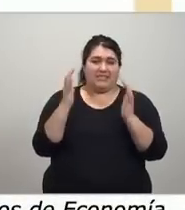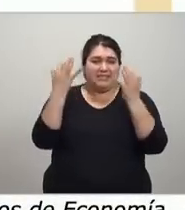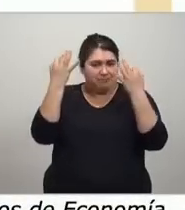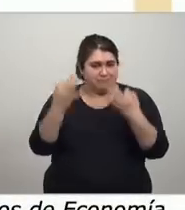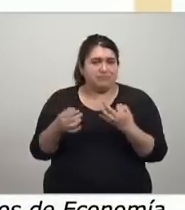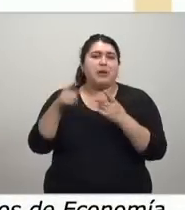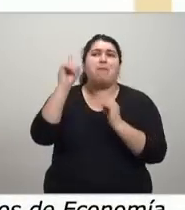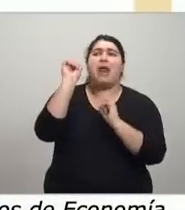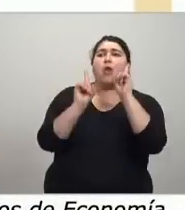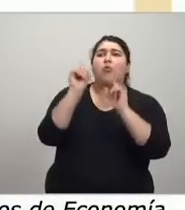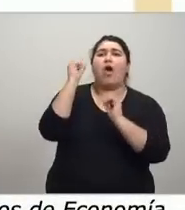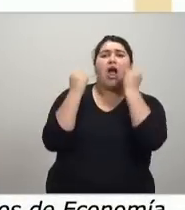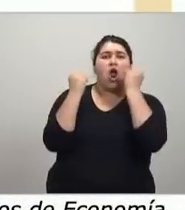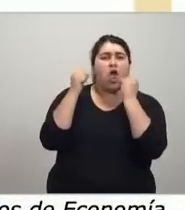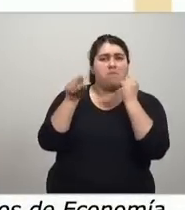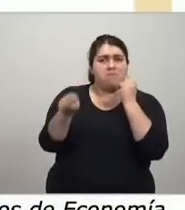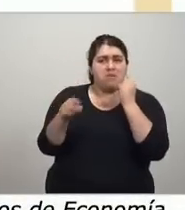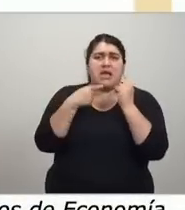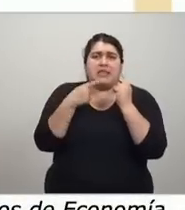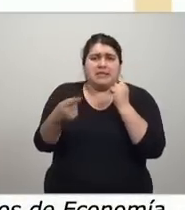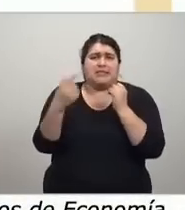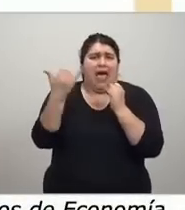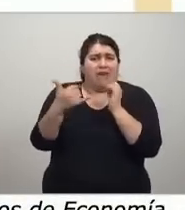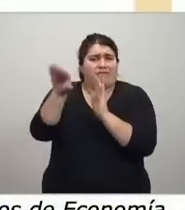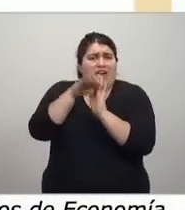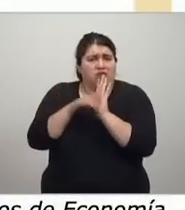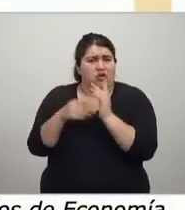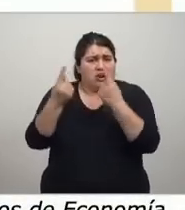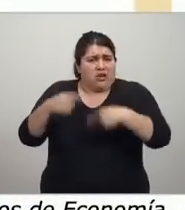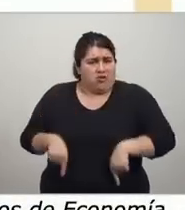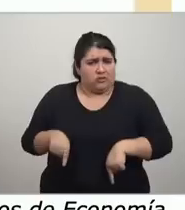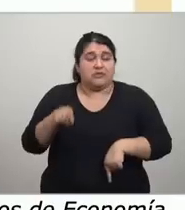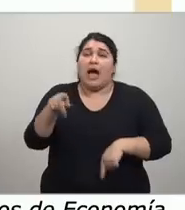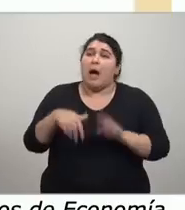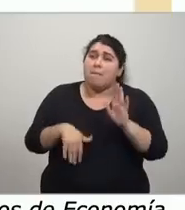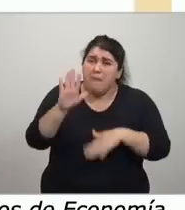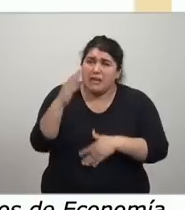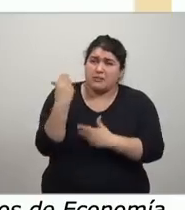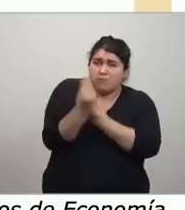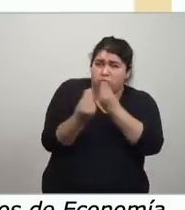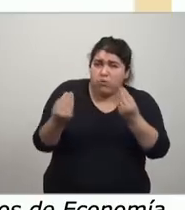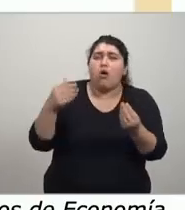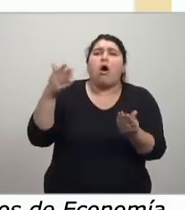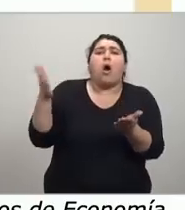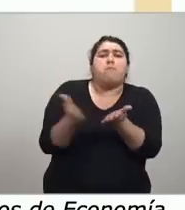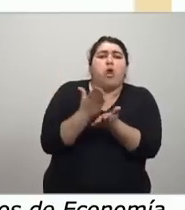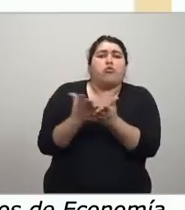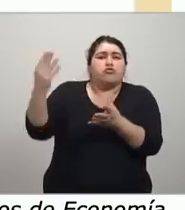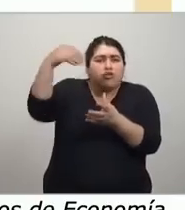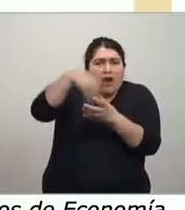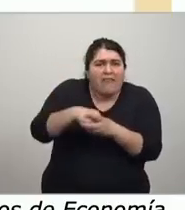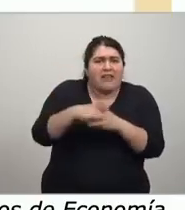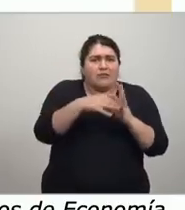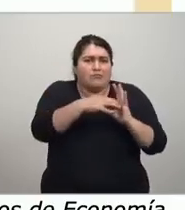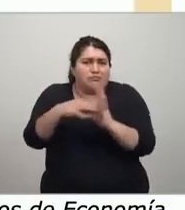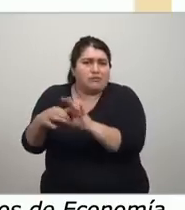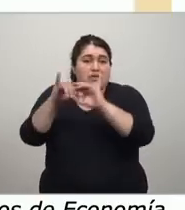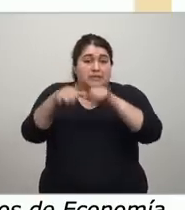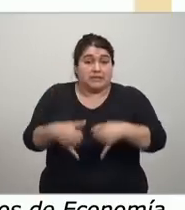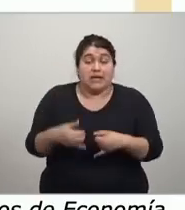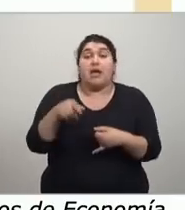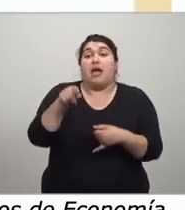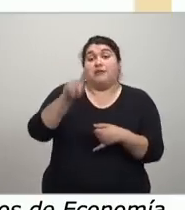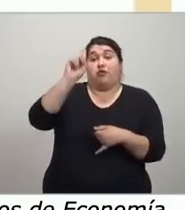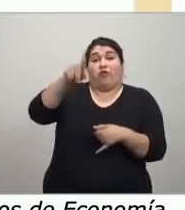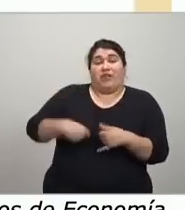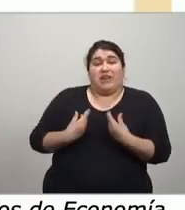para los economistas. No es el mercado de bienes sino los factores de producción. El trabajo humano participa de la producción es un factor de producción. Bueno, eso es un juicio de valor.